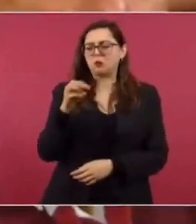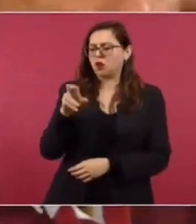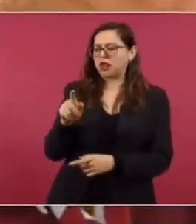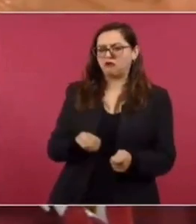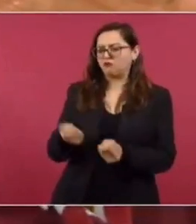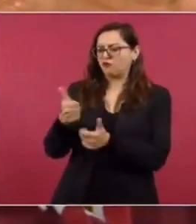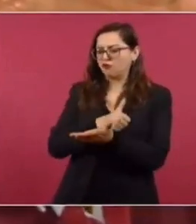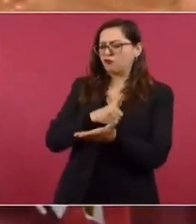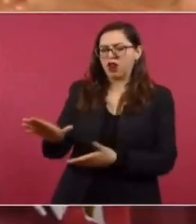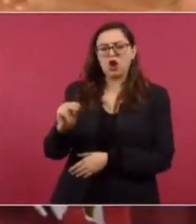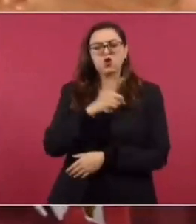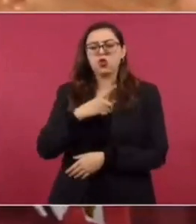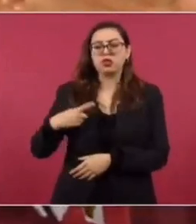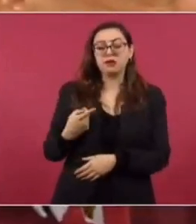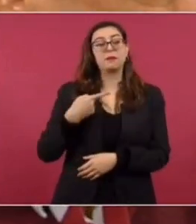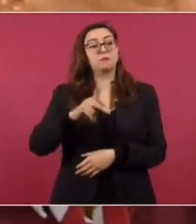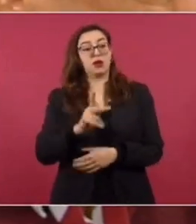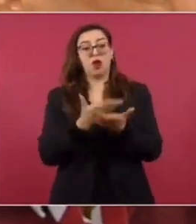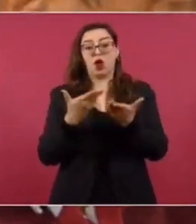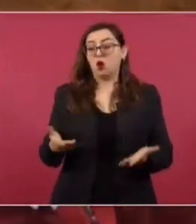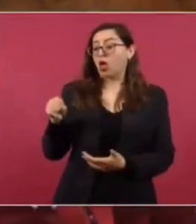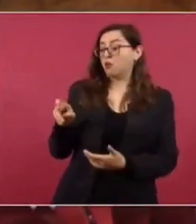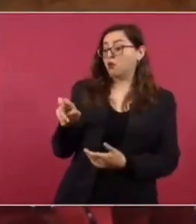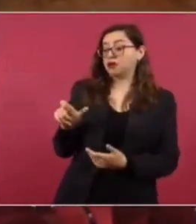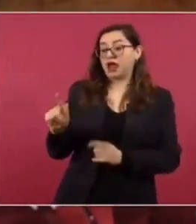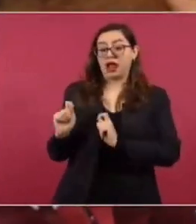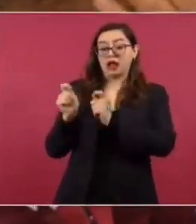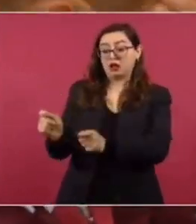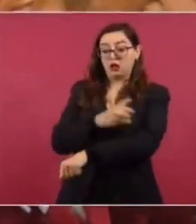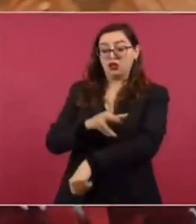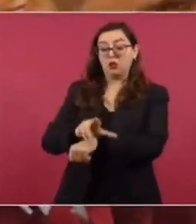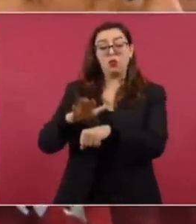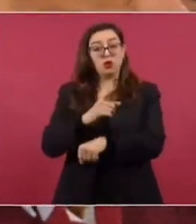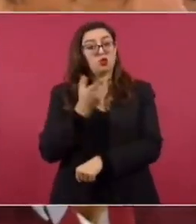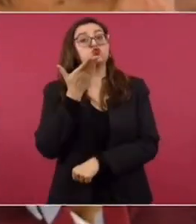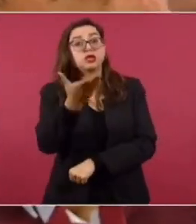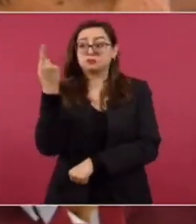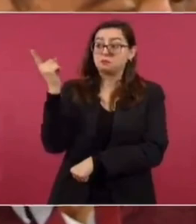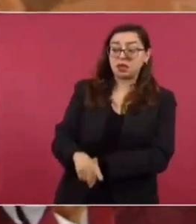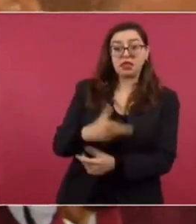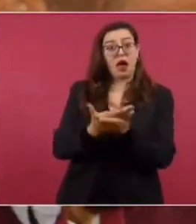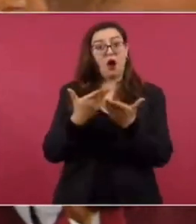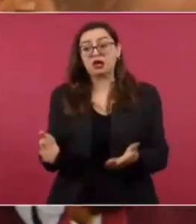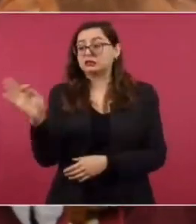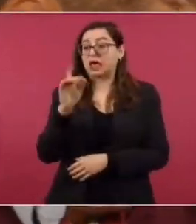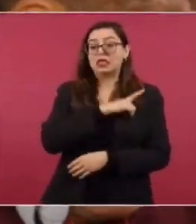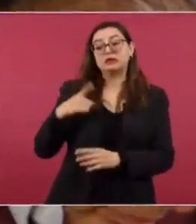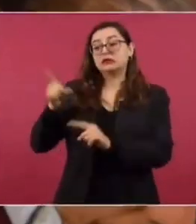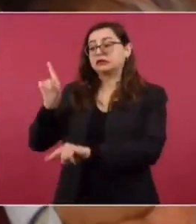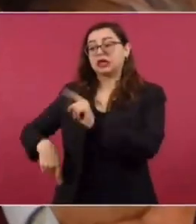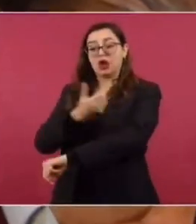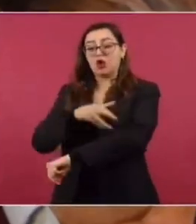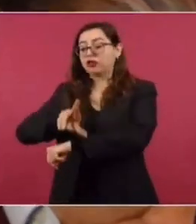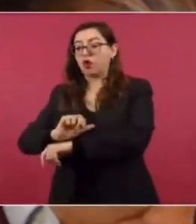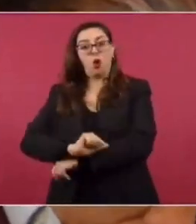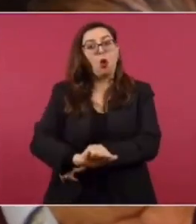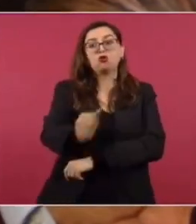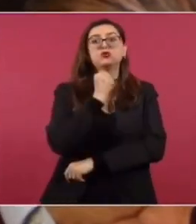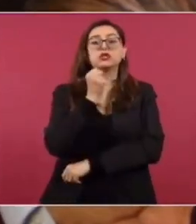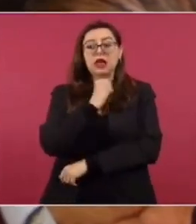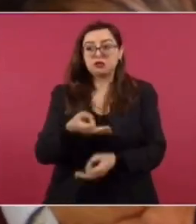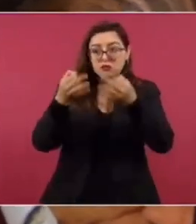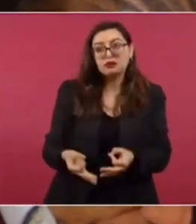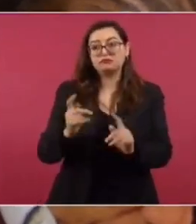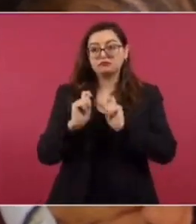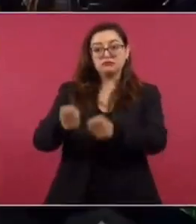que Monreal es el coordinador porque usted se los pidió. Entonces, si esta posición ya debería dejarla el senador Monreal y tendría que tomarla a otro senador que defienda los intereses de